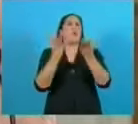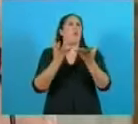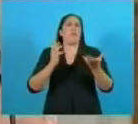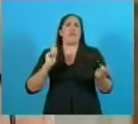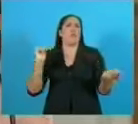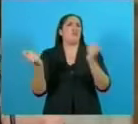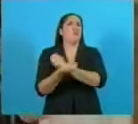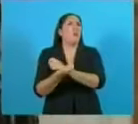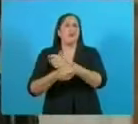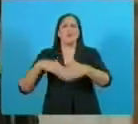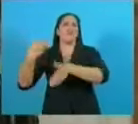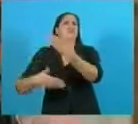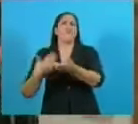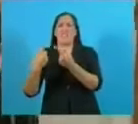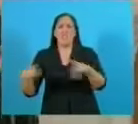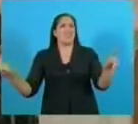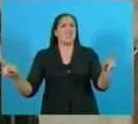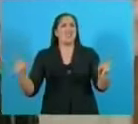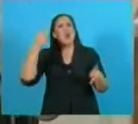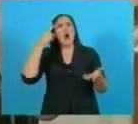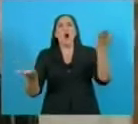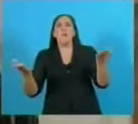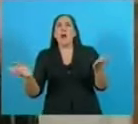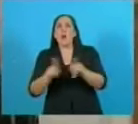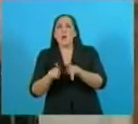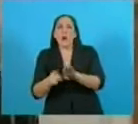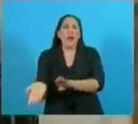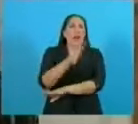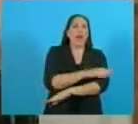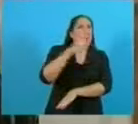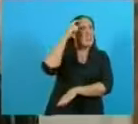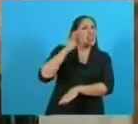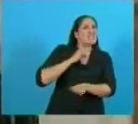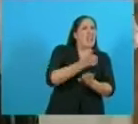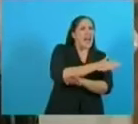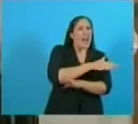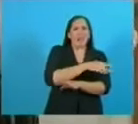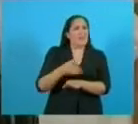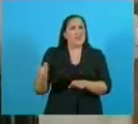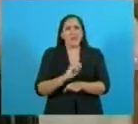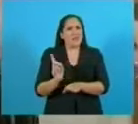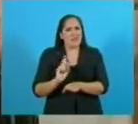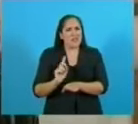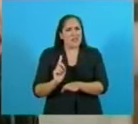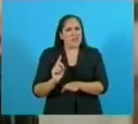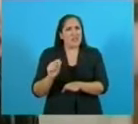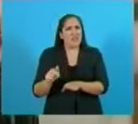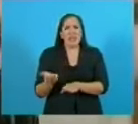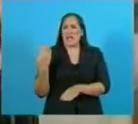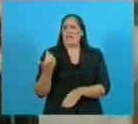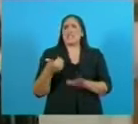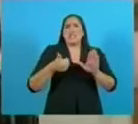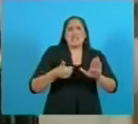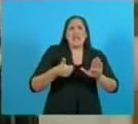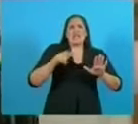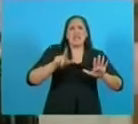al de hace 10 años, estamos en un mundo diferente hasta hace 6, 7,